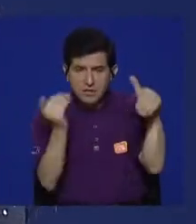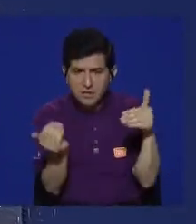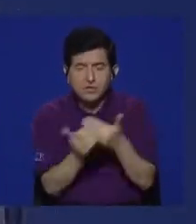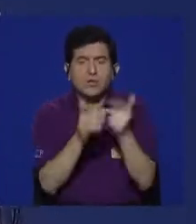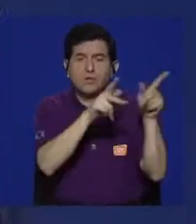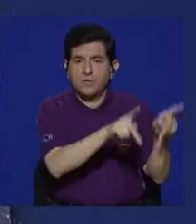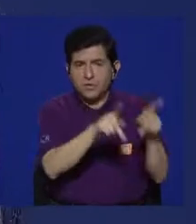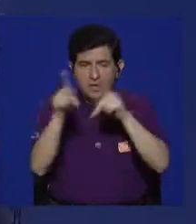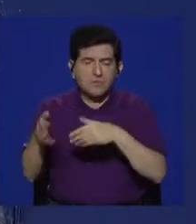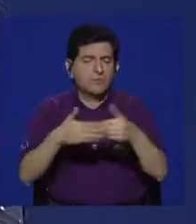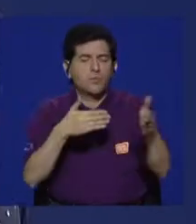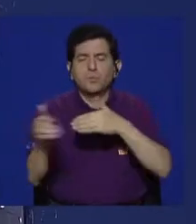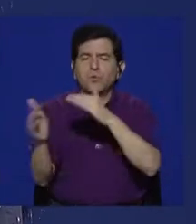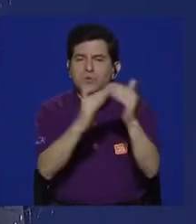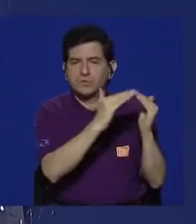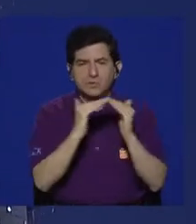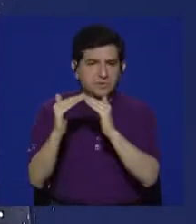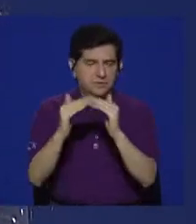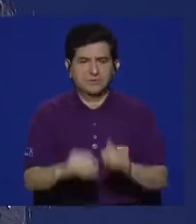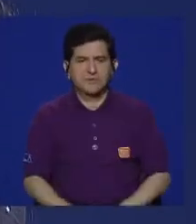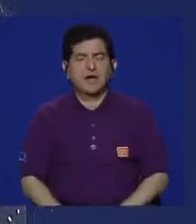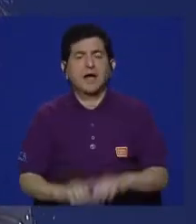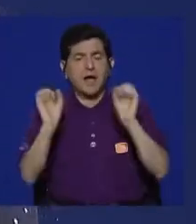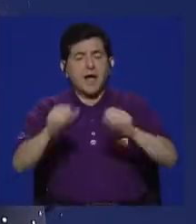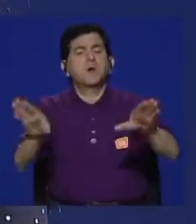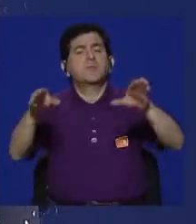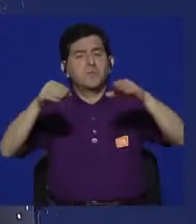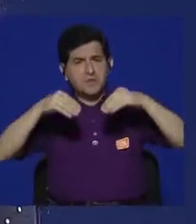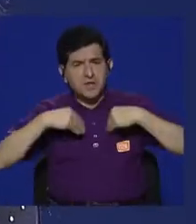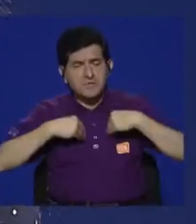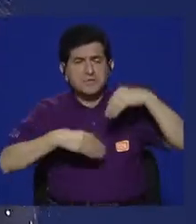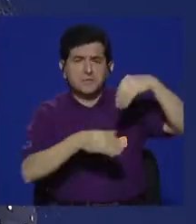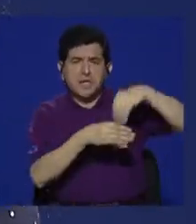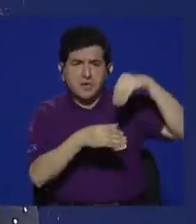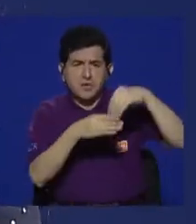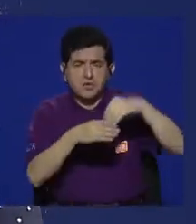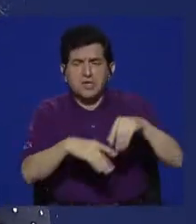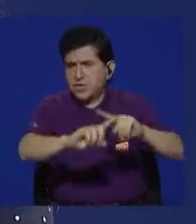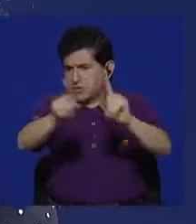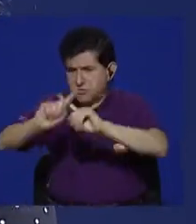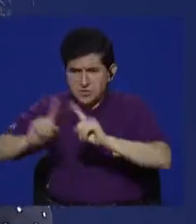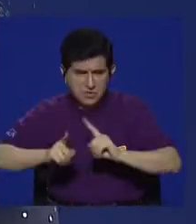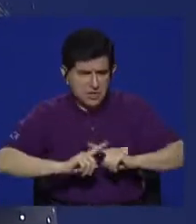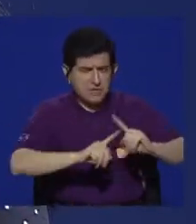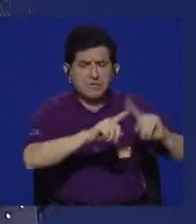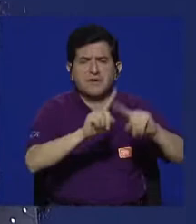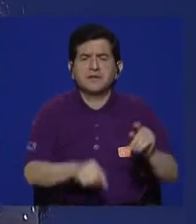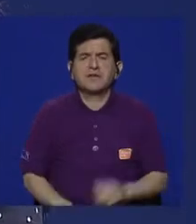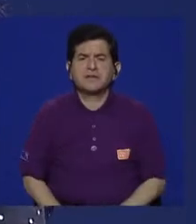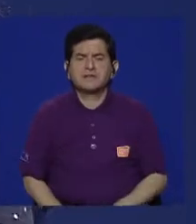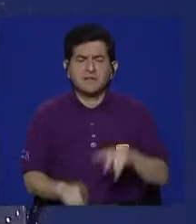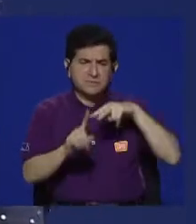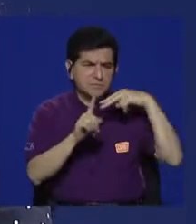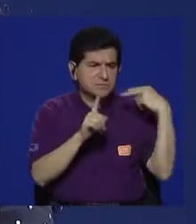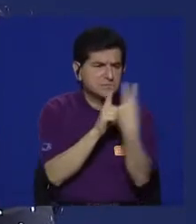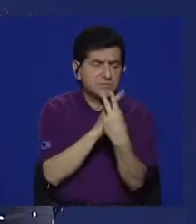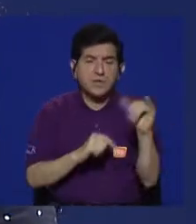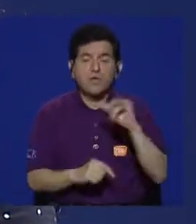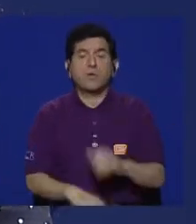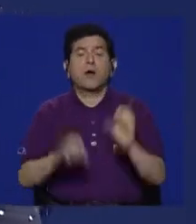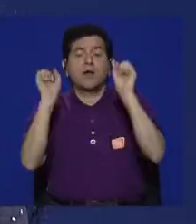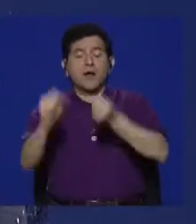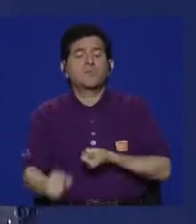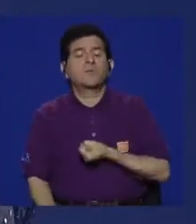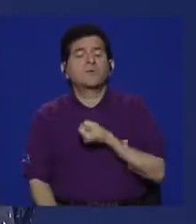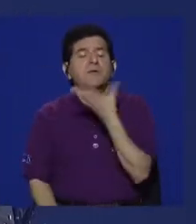tiene toda la persona de cualquier comunidad, no sólo a recibir contenidos plurales y diversos desde muchas perspectivas,